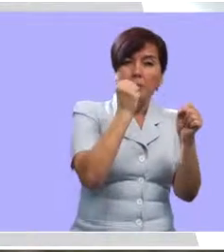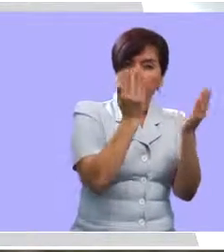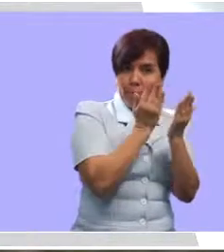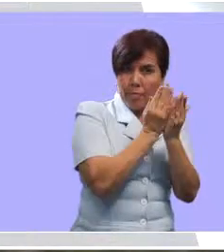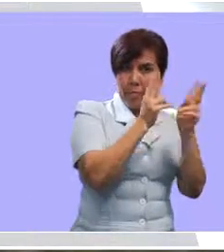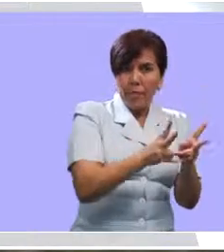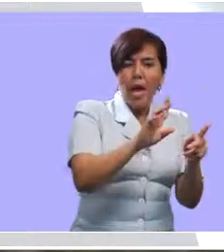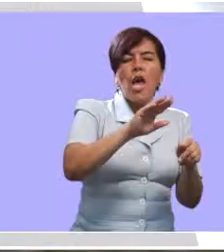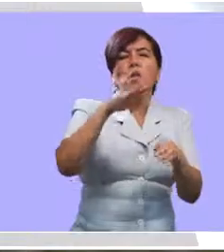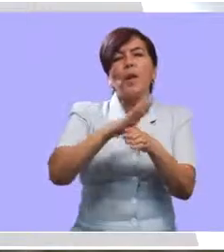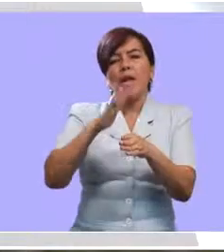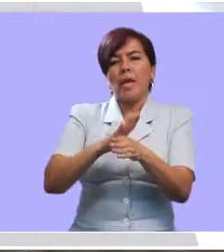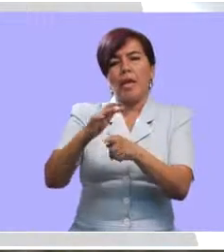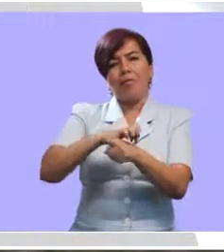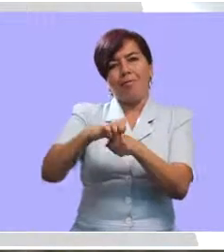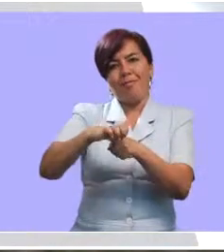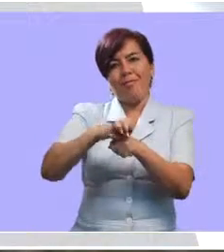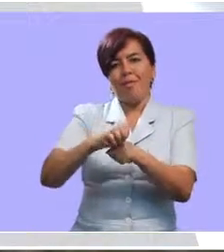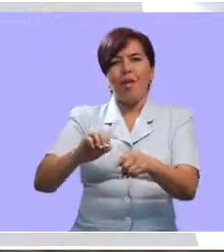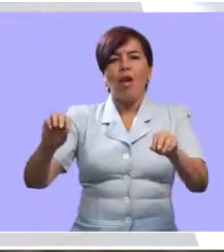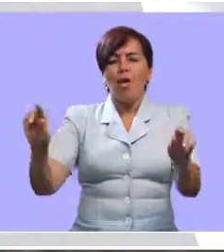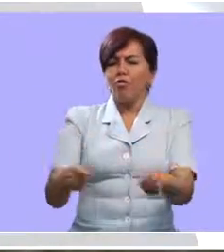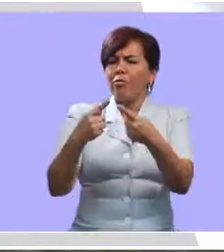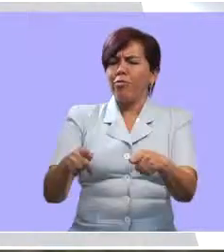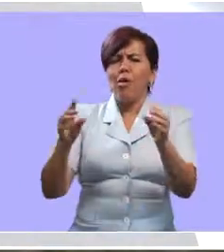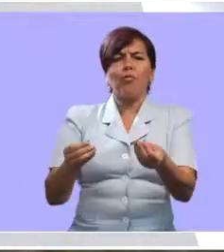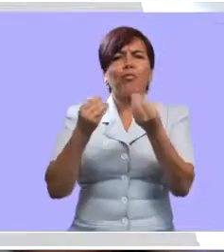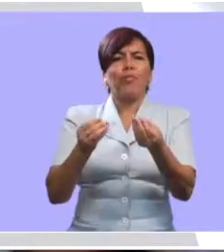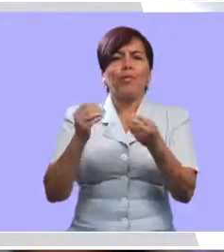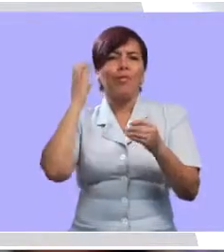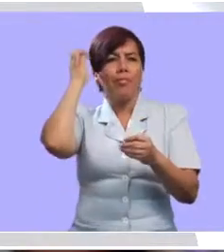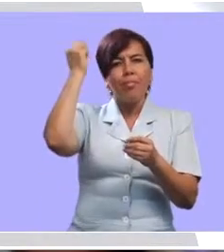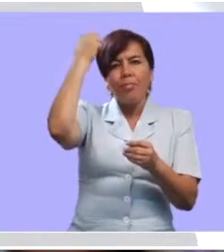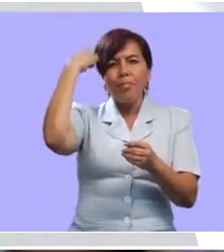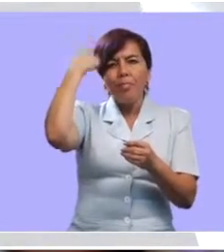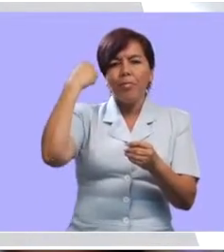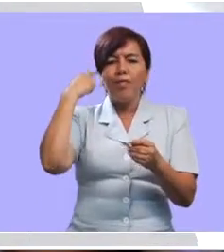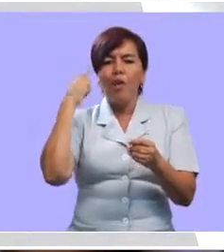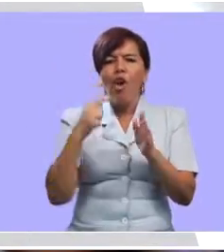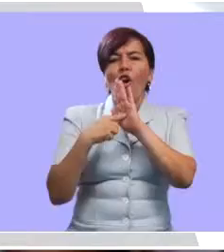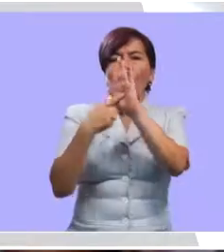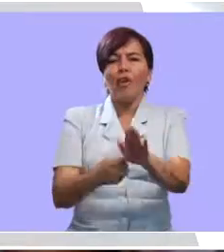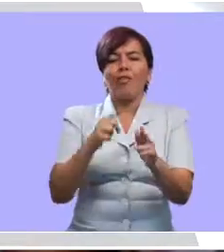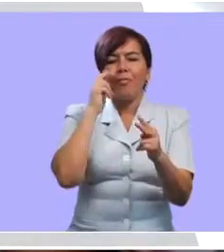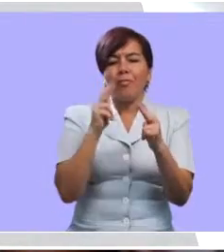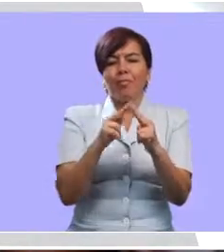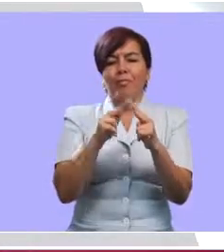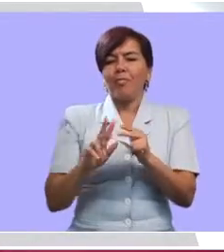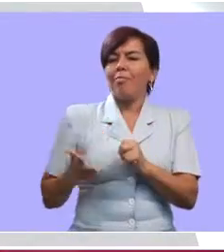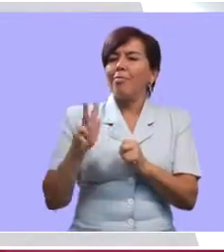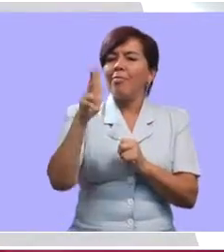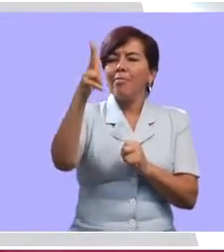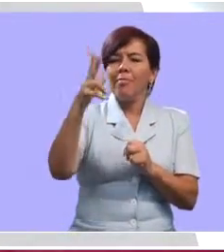inclusión a un ambiente cultural, que en este caso eran los conciertos musicopedagógicos, que permitieran que el niño conociera ese folclore de la región